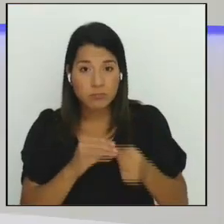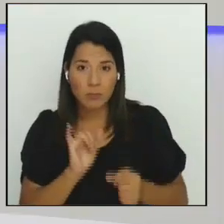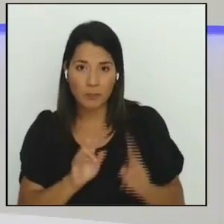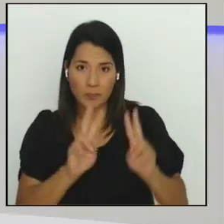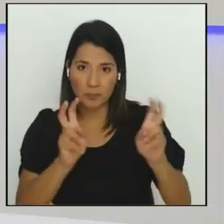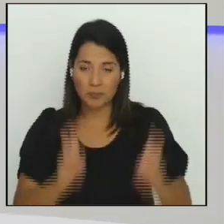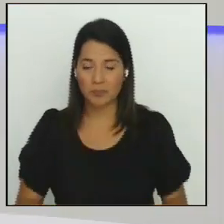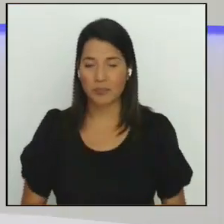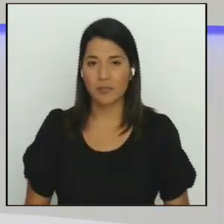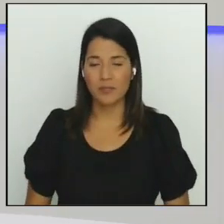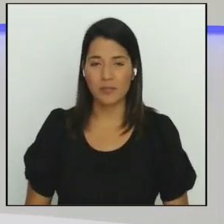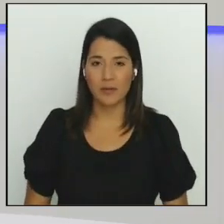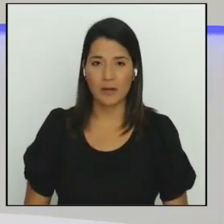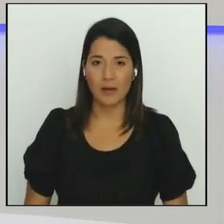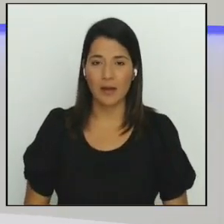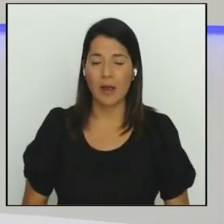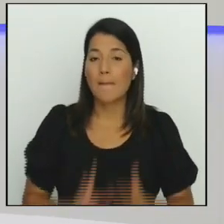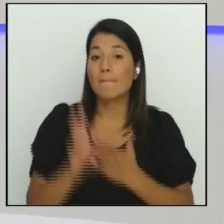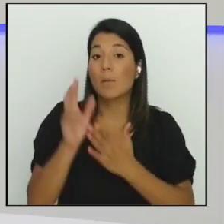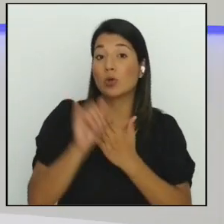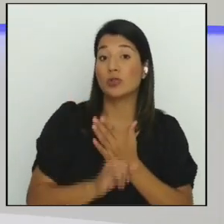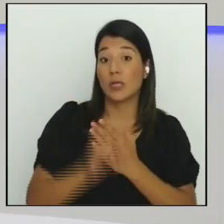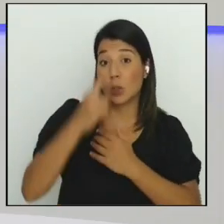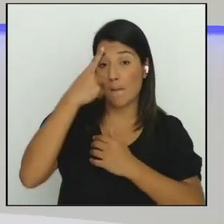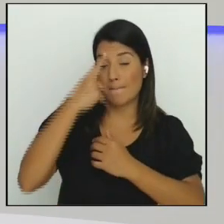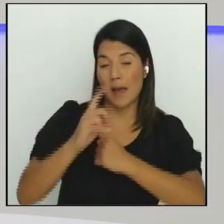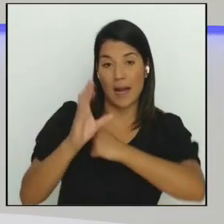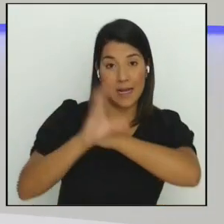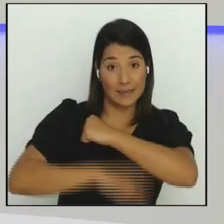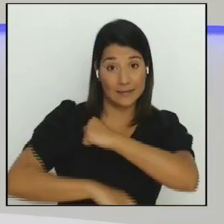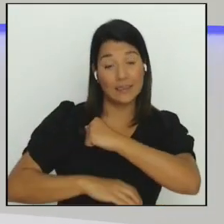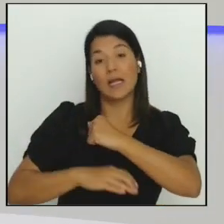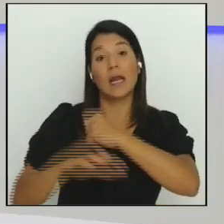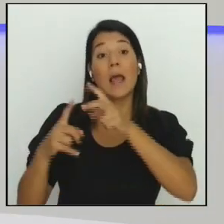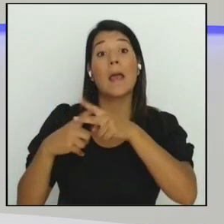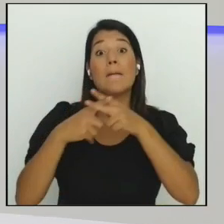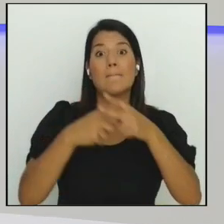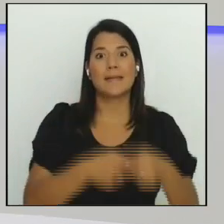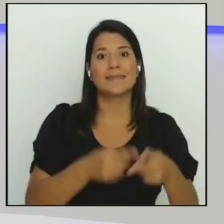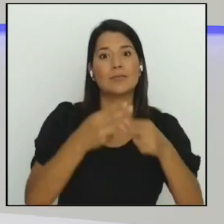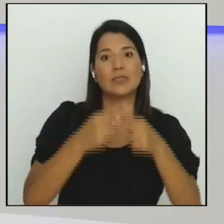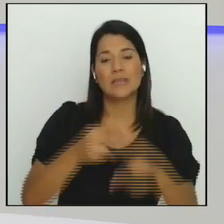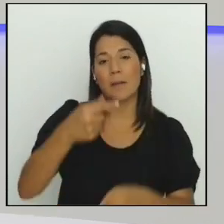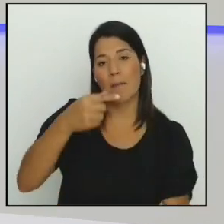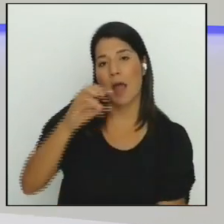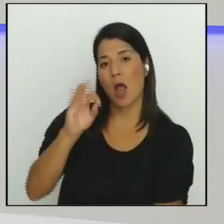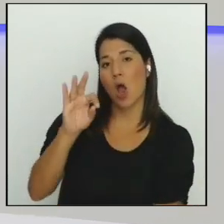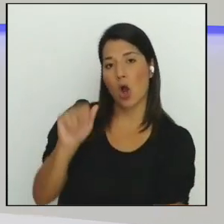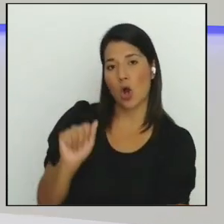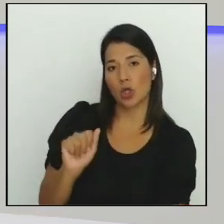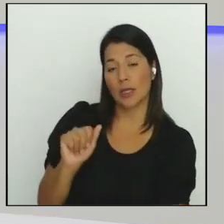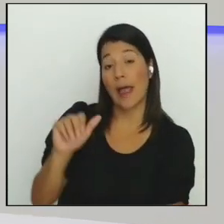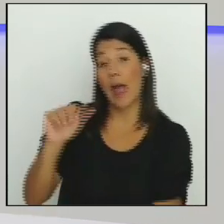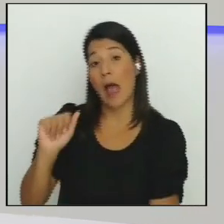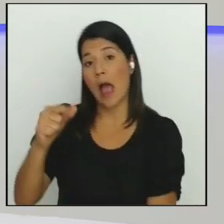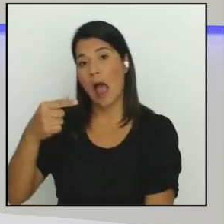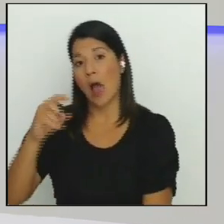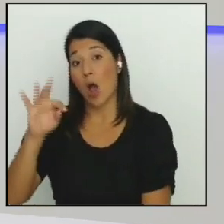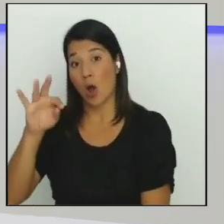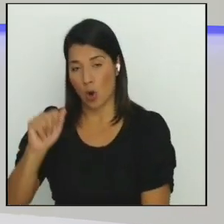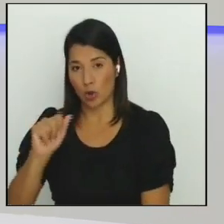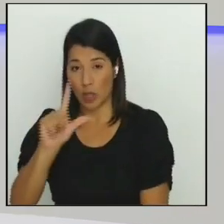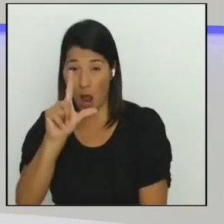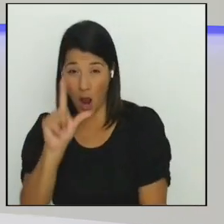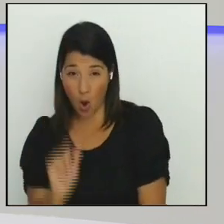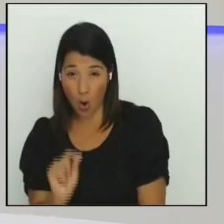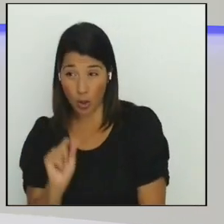Los proyectos para sancionar los créditos gota a gota, una reforma a la ley de armas y el de capitales emergentes serían